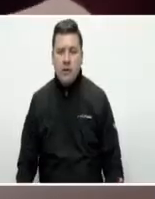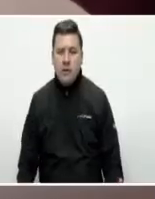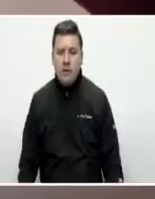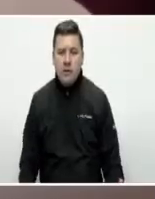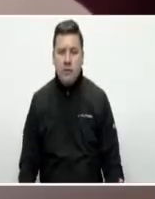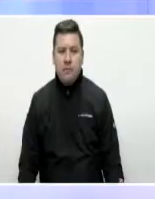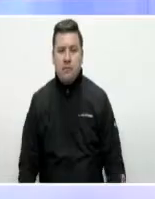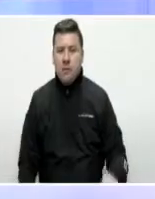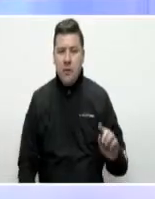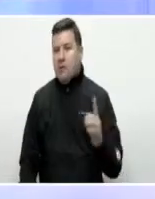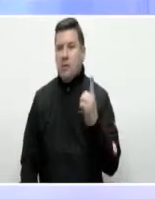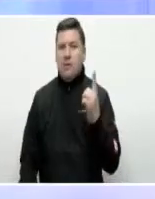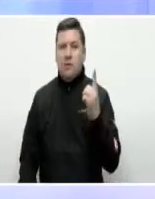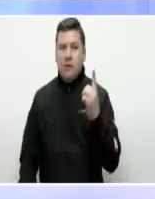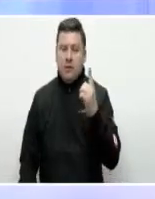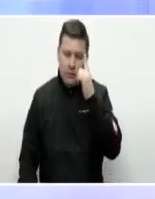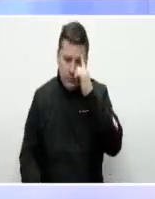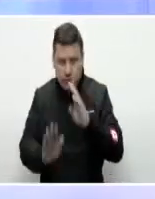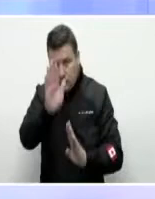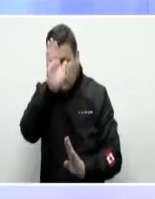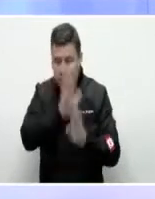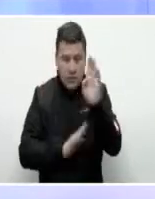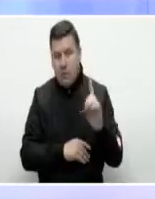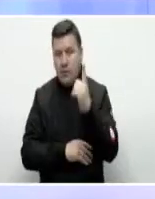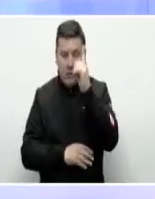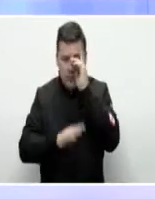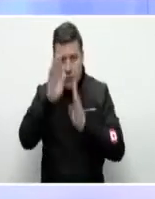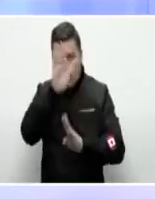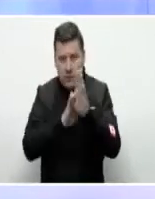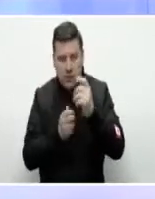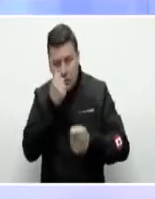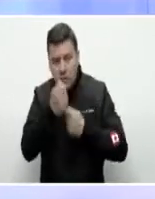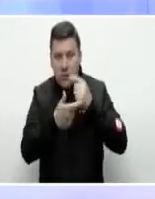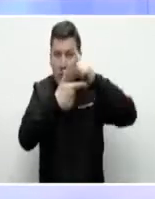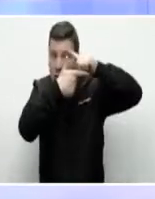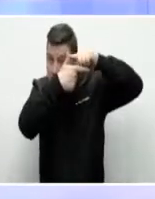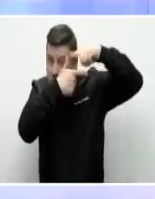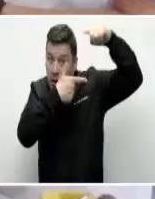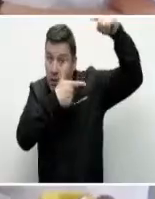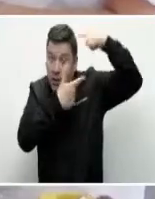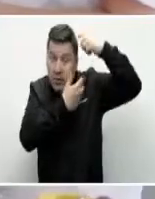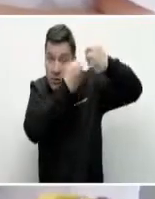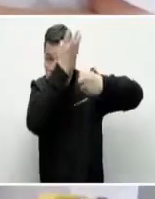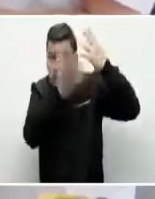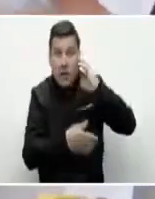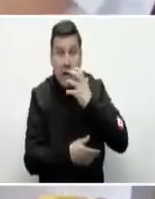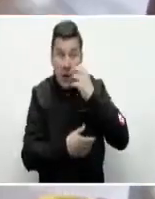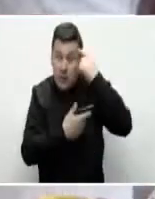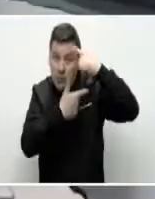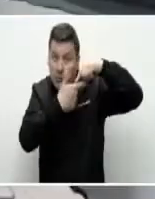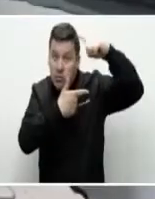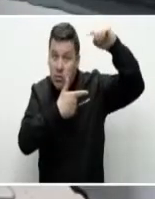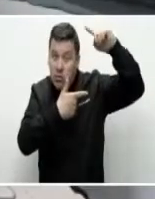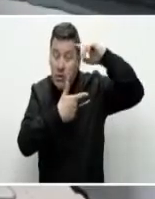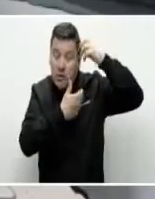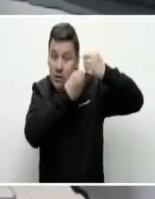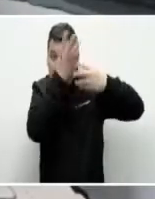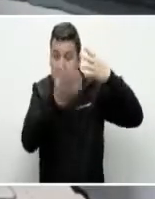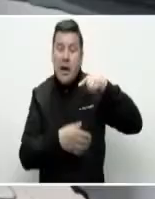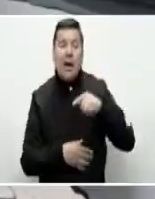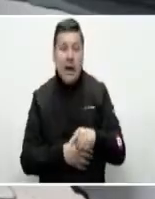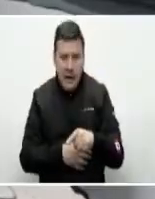Por primera vez, el emprendimiento y la economía naranja está en el centro. En la agenda estatal